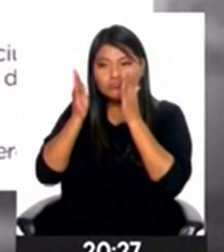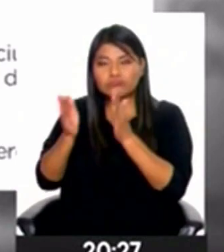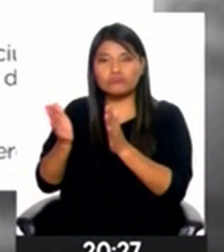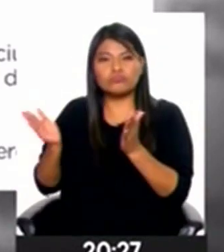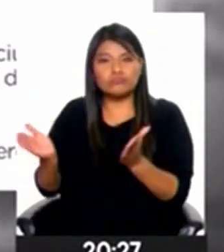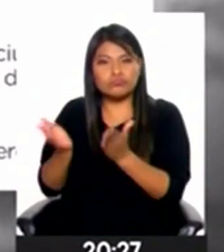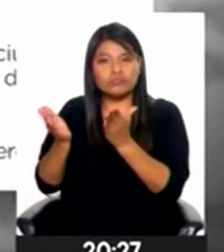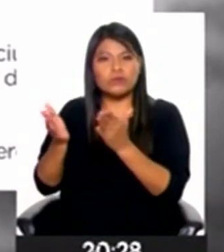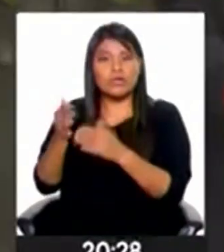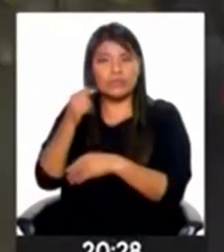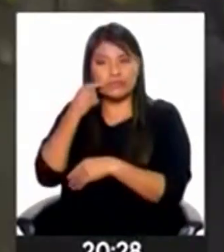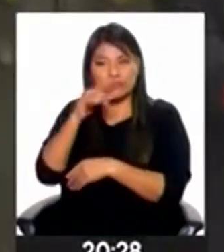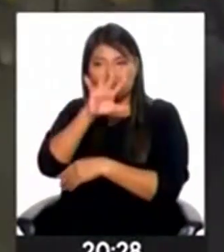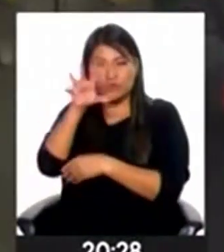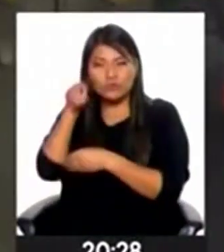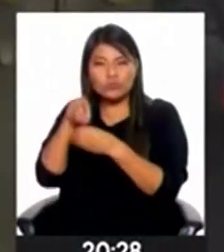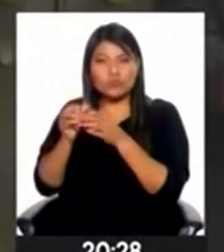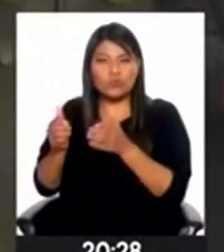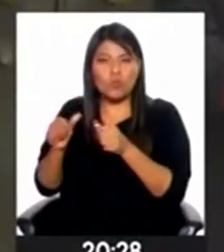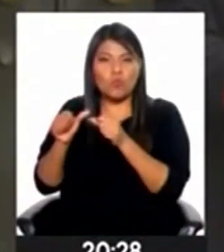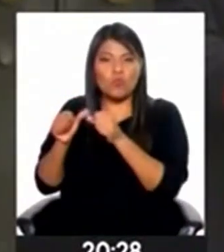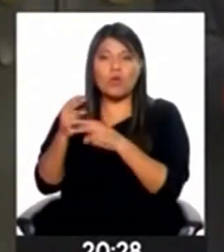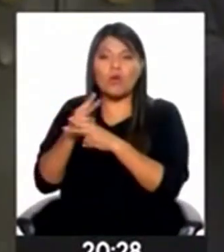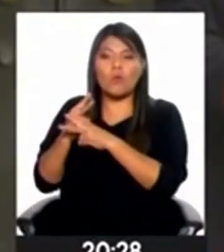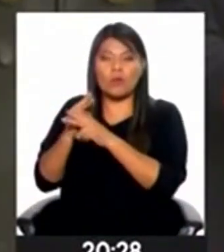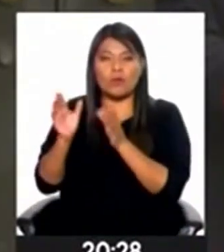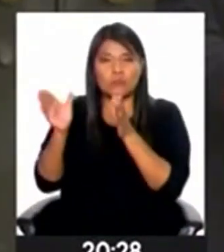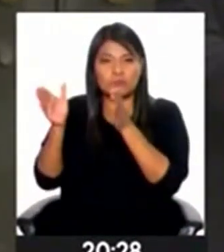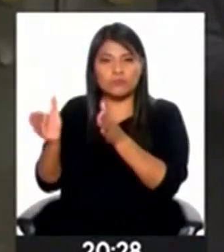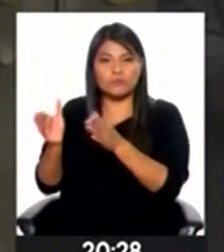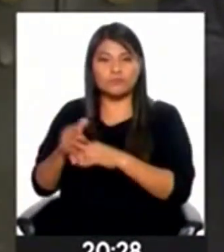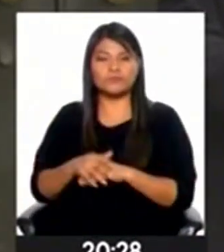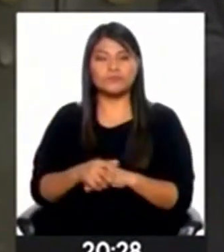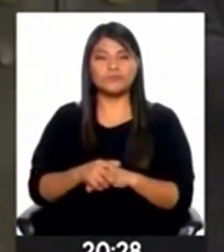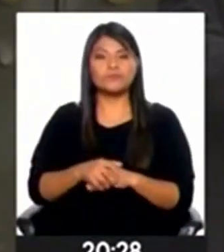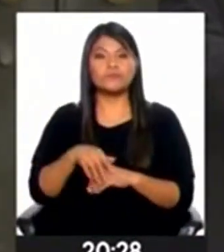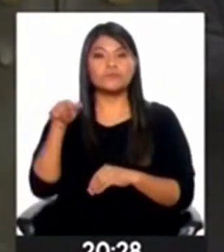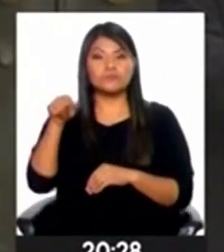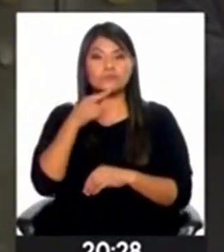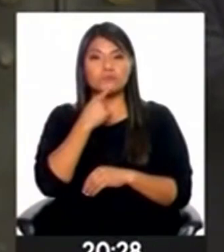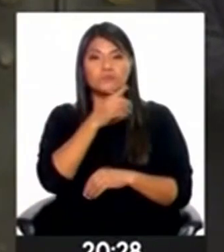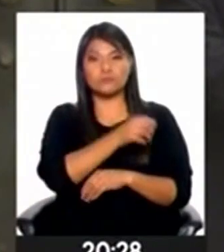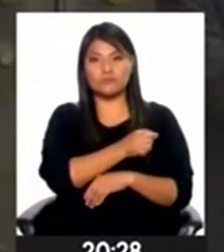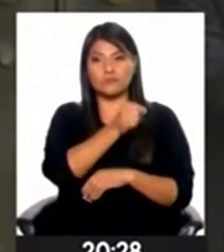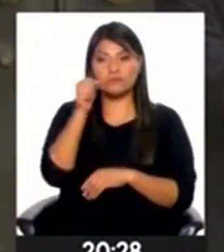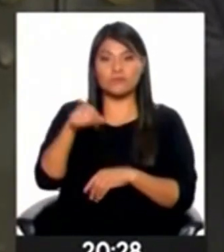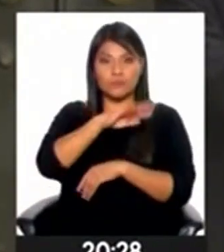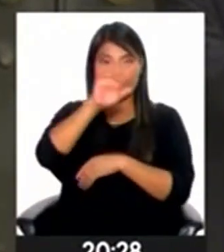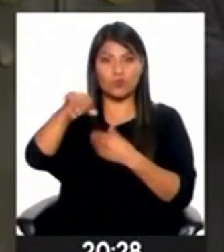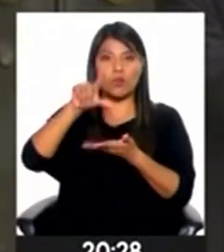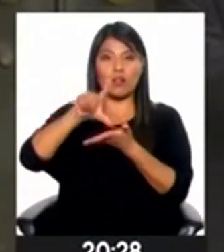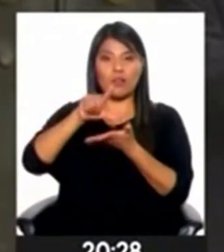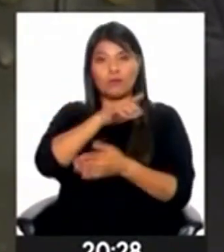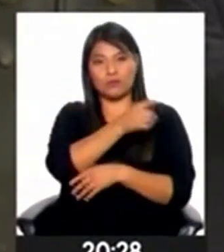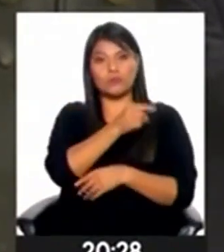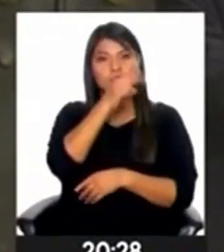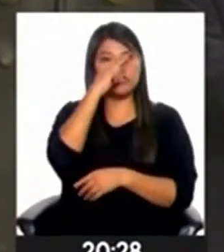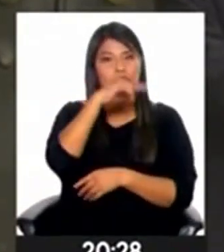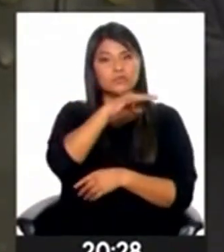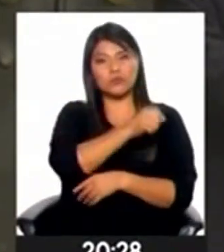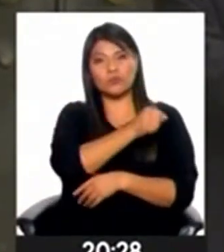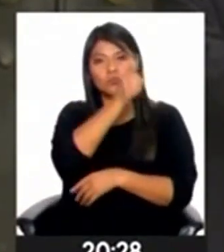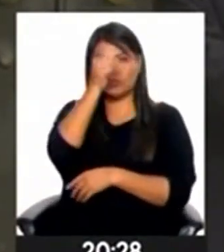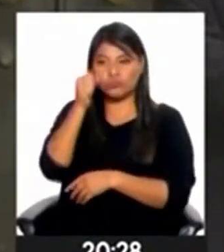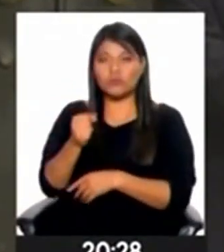integral de la menor. Han emitido un informe y ha sido trasladada el día de hoy a nuestra ciudad capital para poder en el